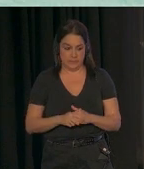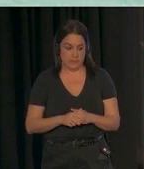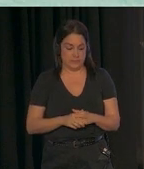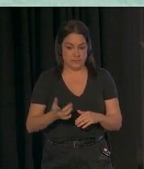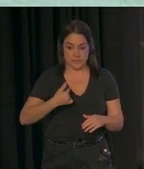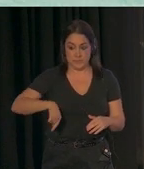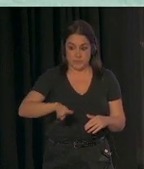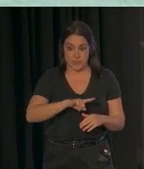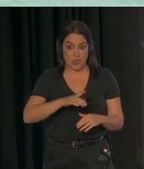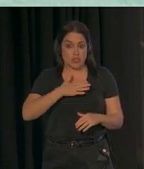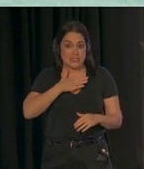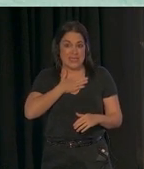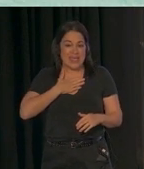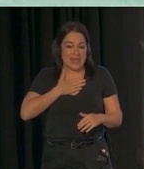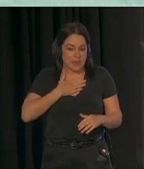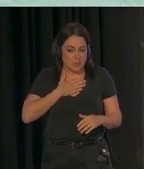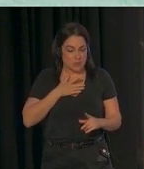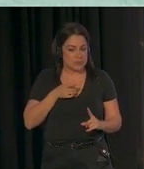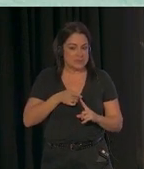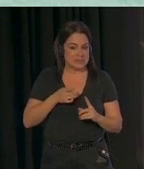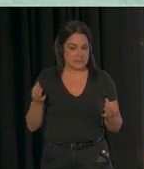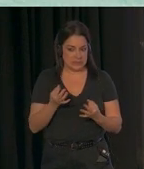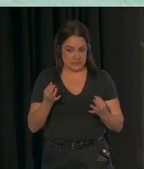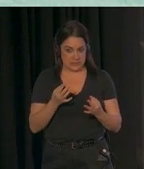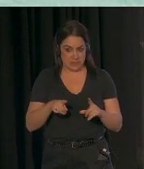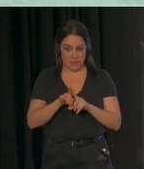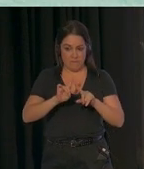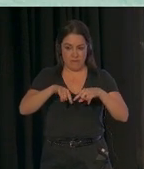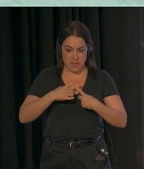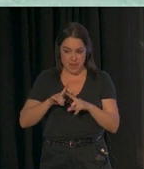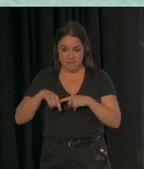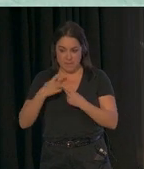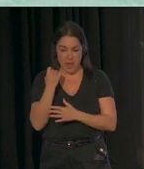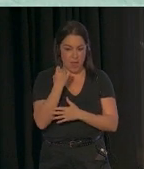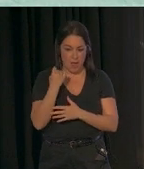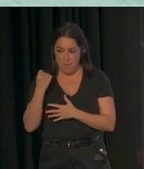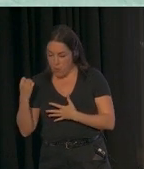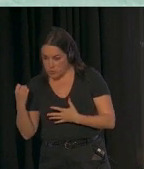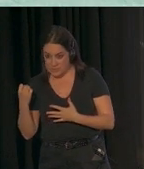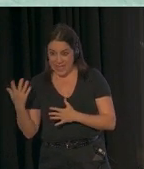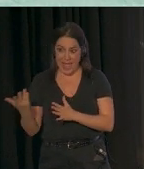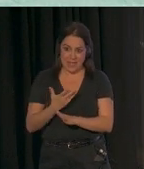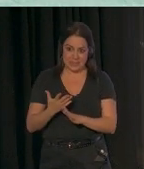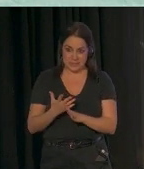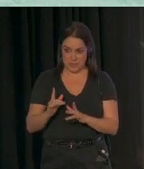A lo que aspiramos es que IPATS apoye a tantas familias como sea posible, tan pronto como sea posible.